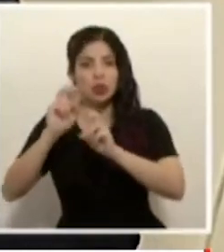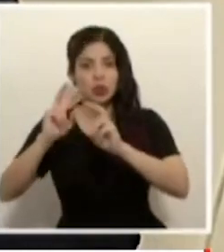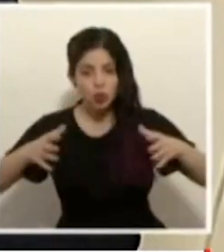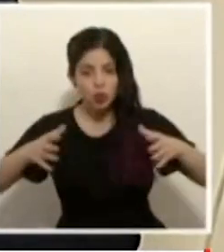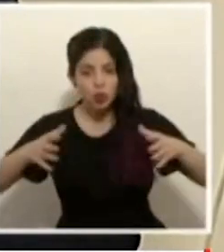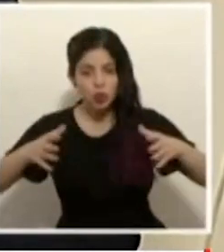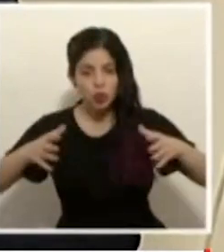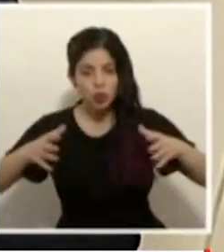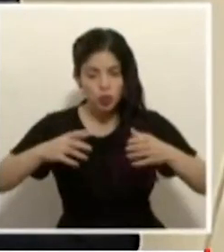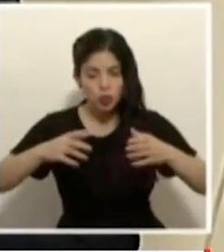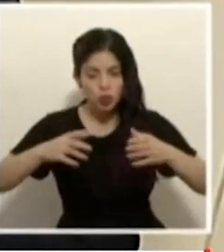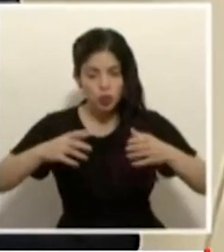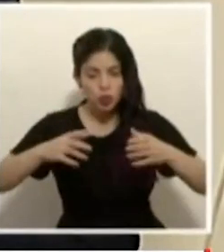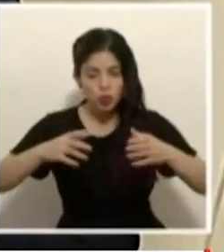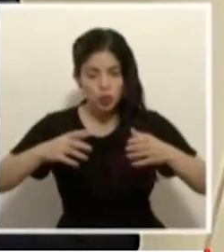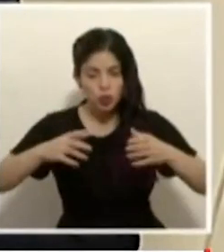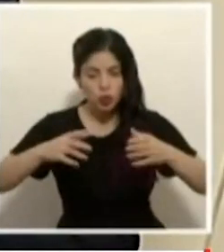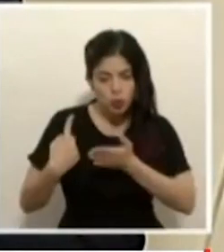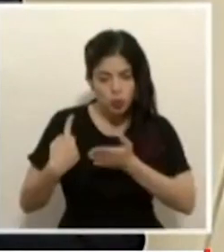decisiones